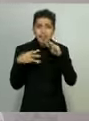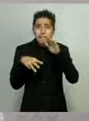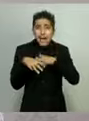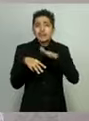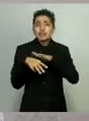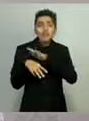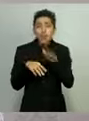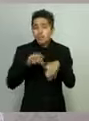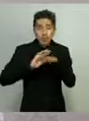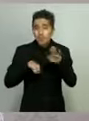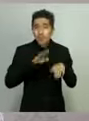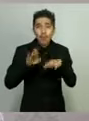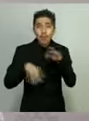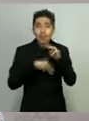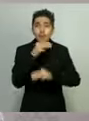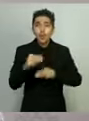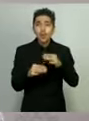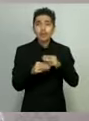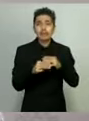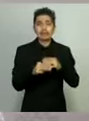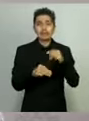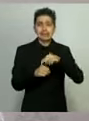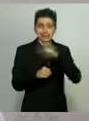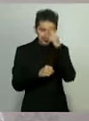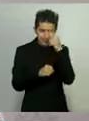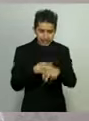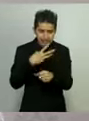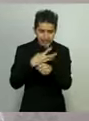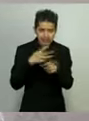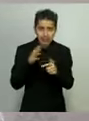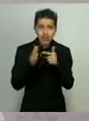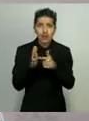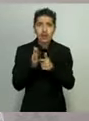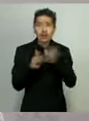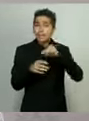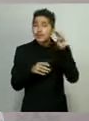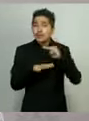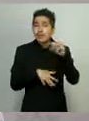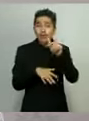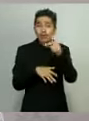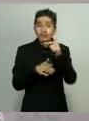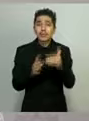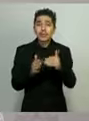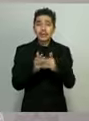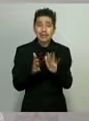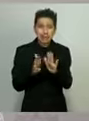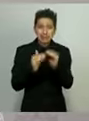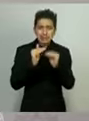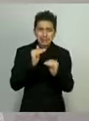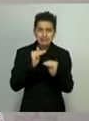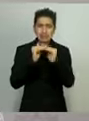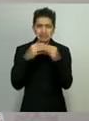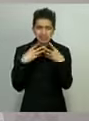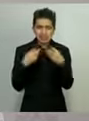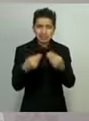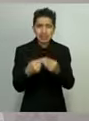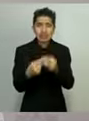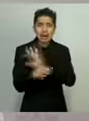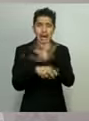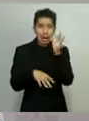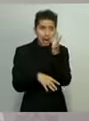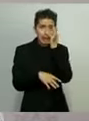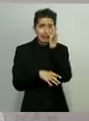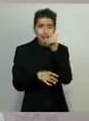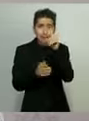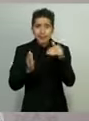En Michoacán hemos superado los 12 mil contagios y estamos muy cerca ya de los mil muertos.